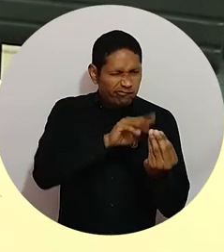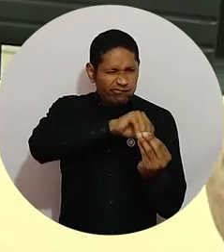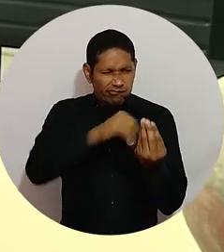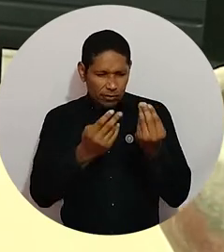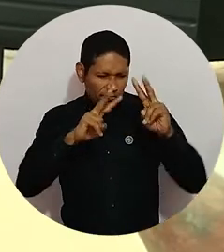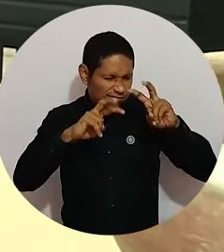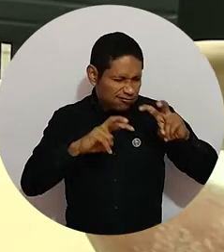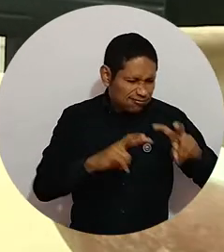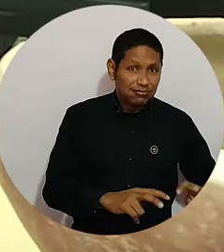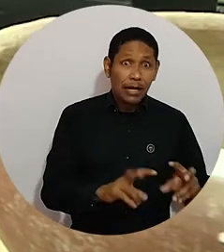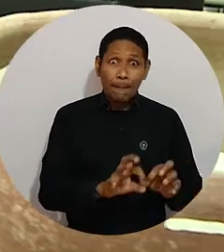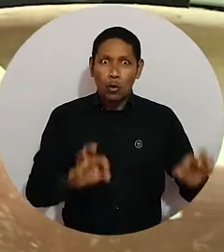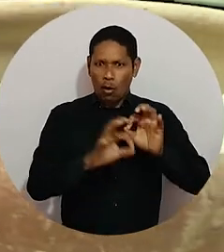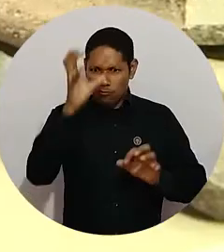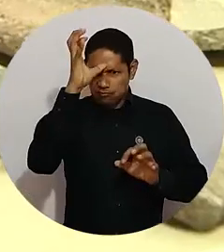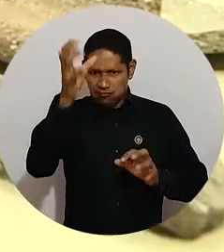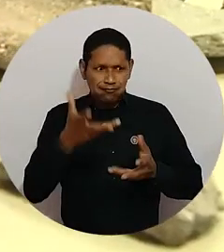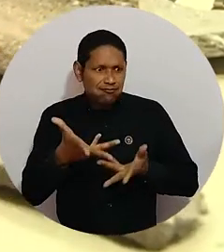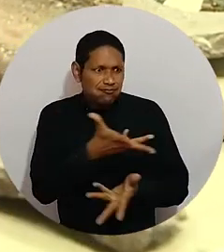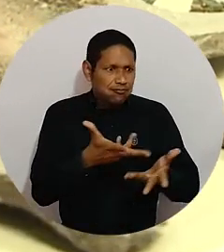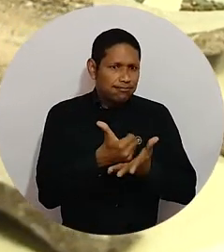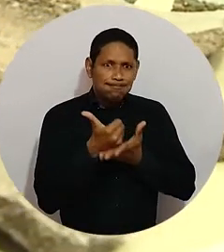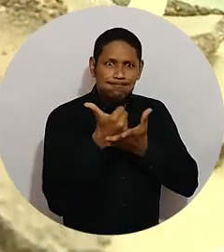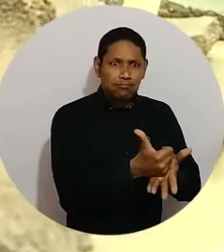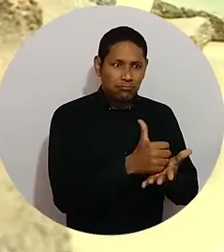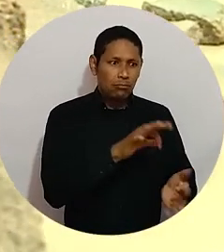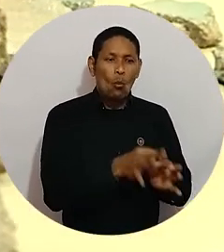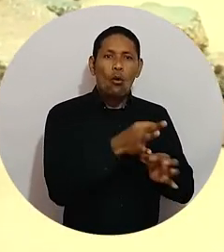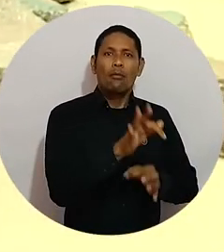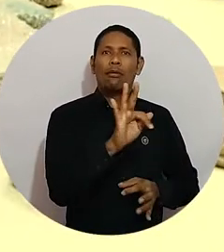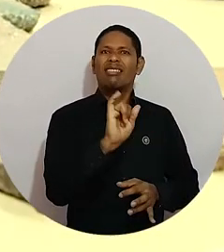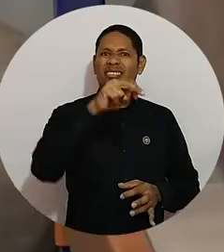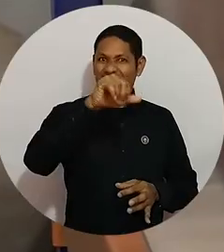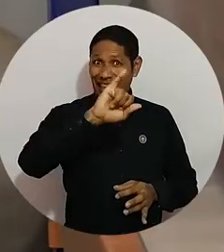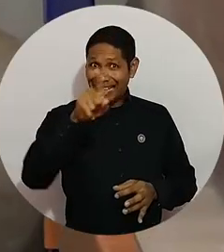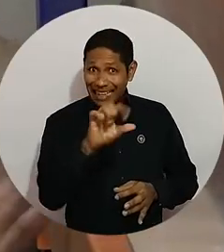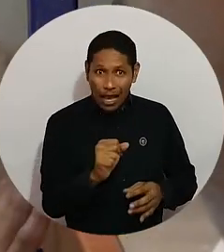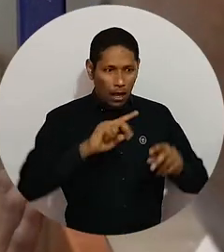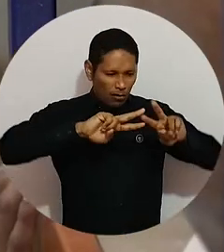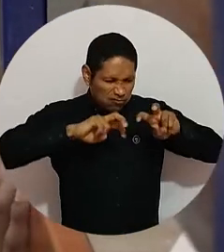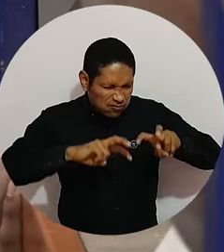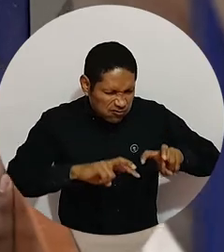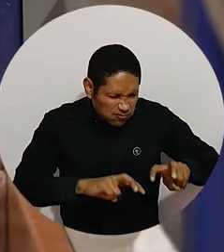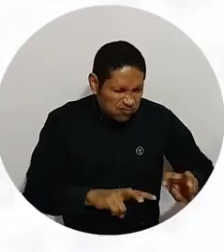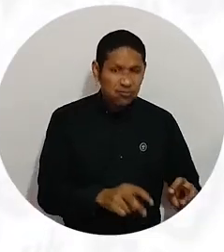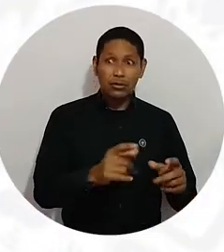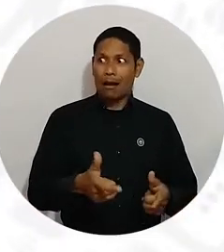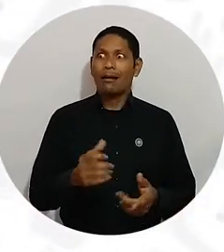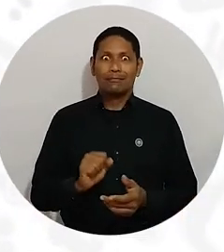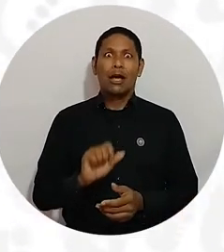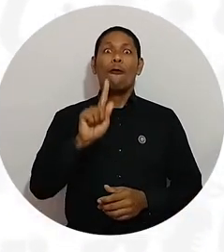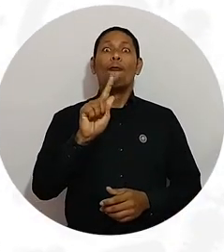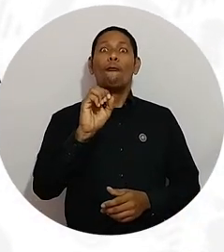quienes quieren aportar sus conocimientos en pro de la salvaguarda y divulgación del patrimonio arqueológico de las tiendas y gracias a esto fueron merecedores de una